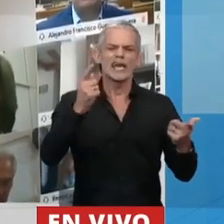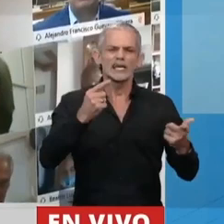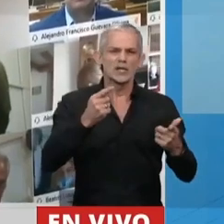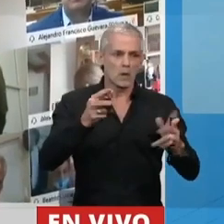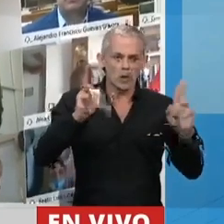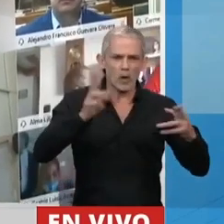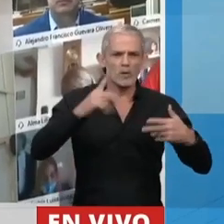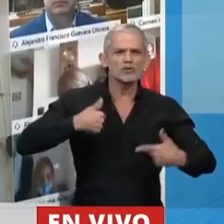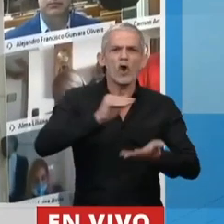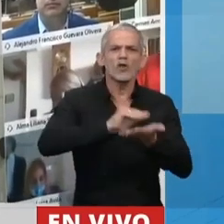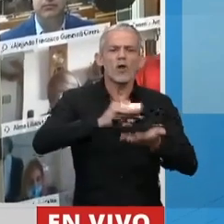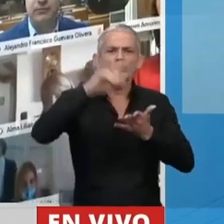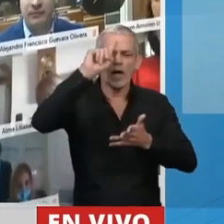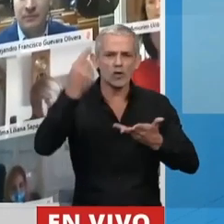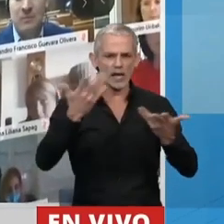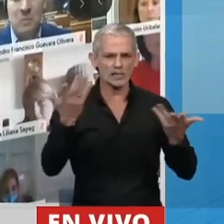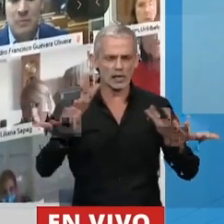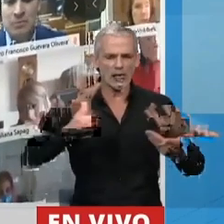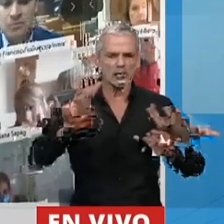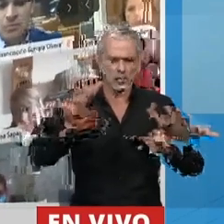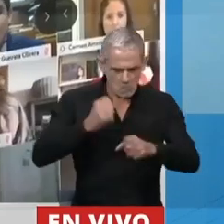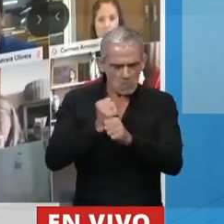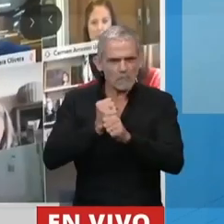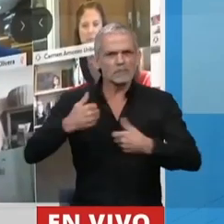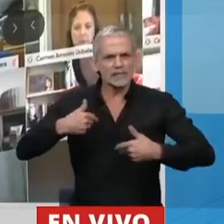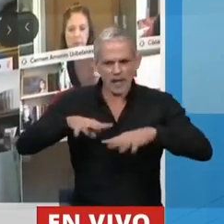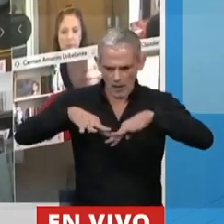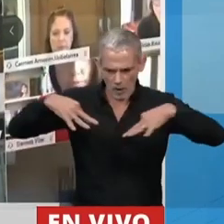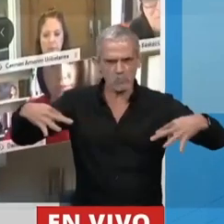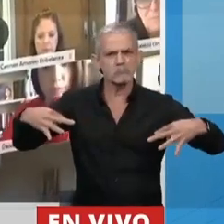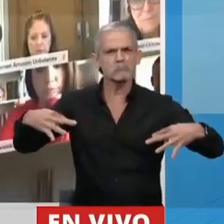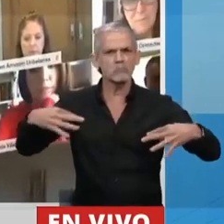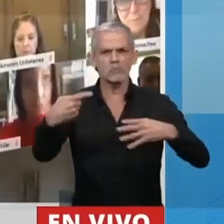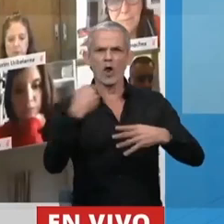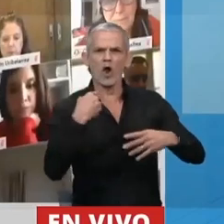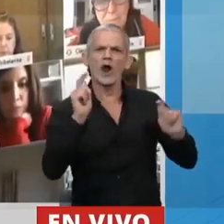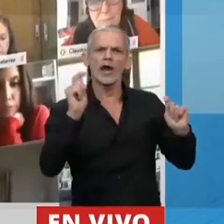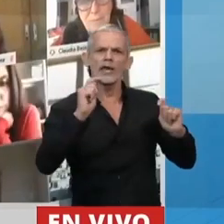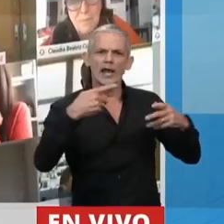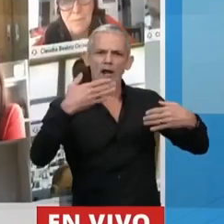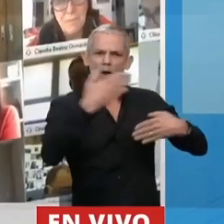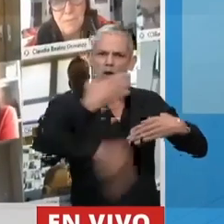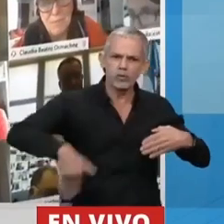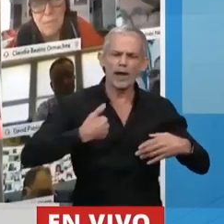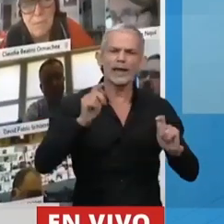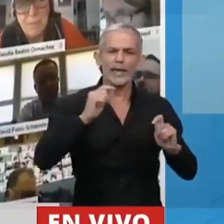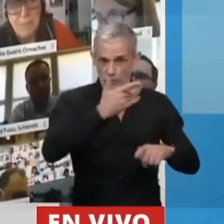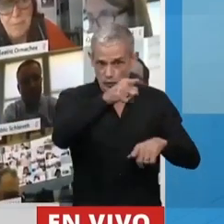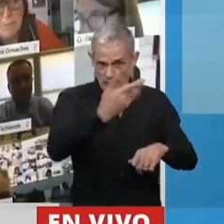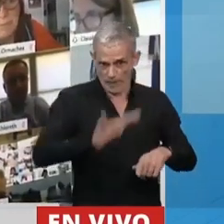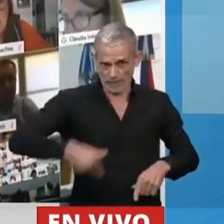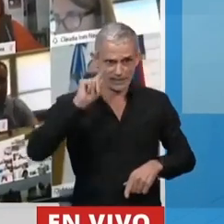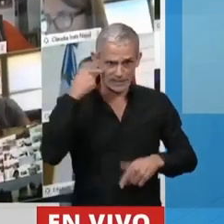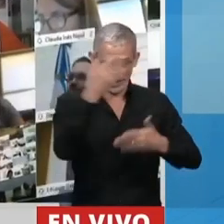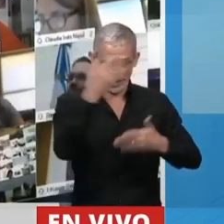impide que yo como diputado nacional haga mi trabajo en esta Cámara. Es usted, señor Presidente. Es usted,